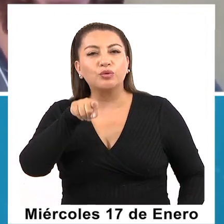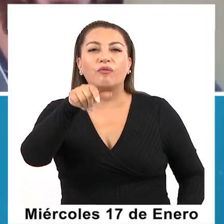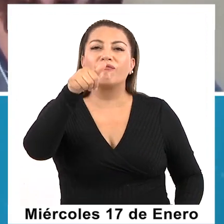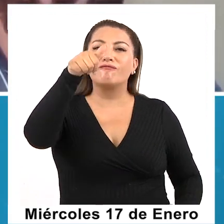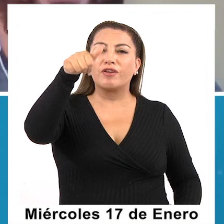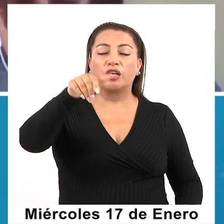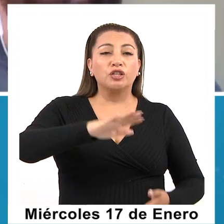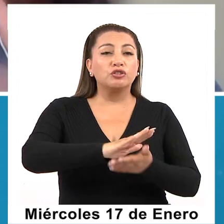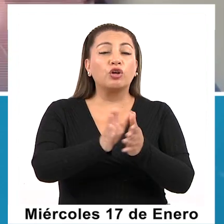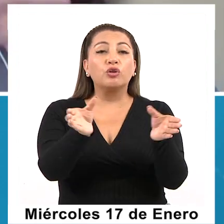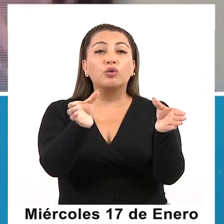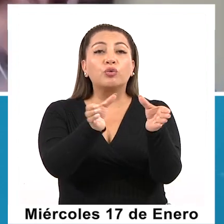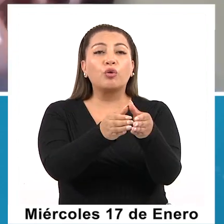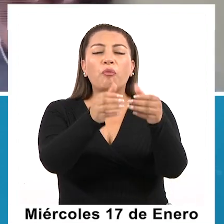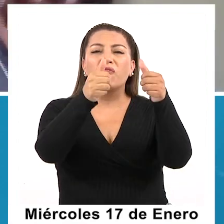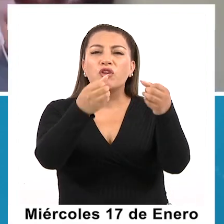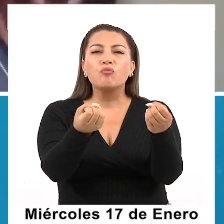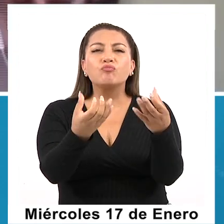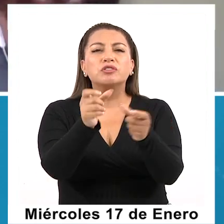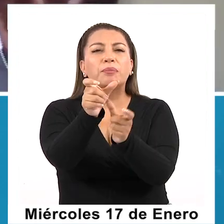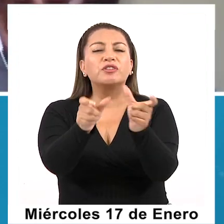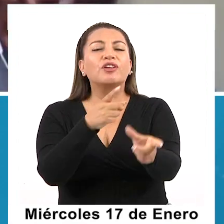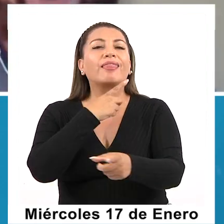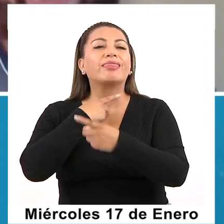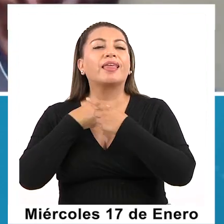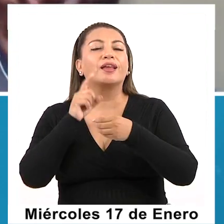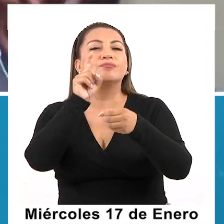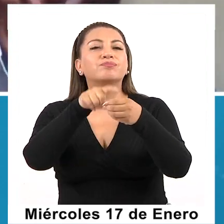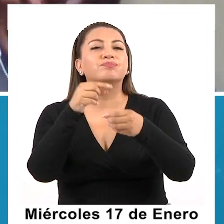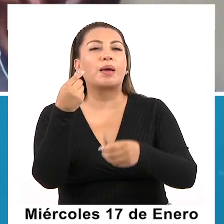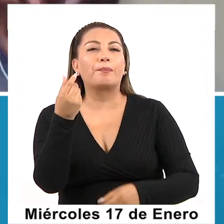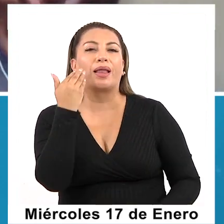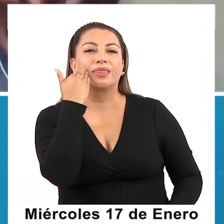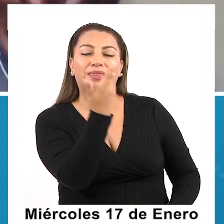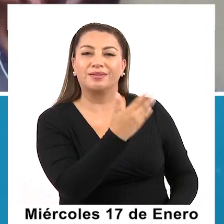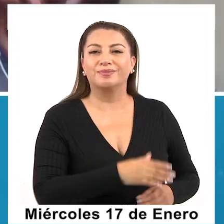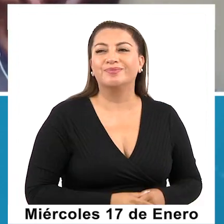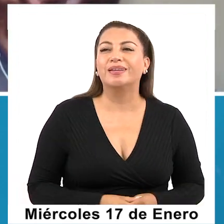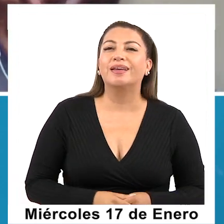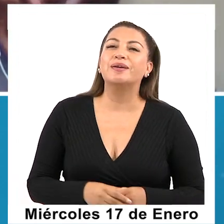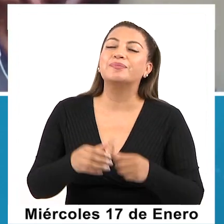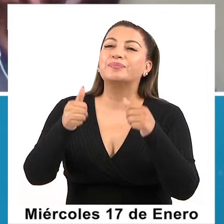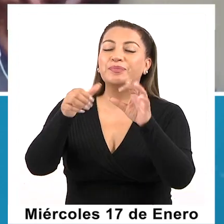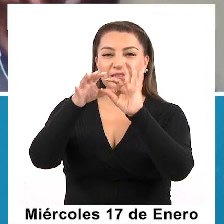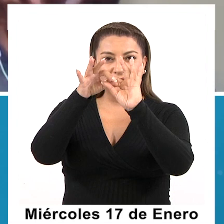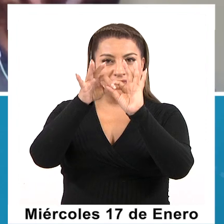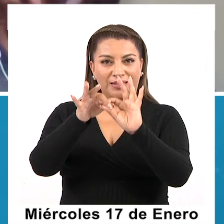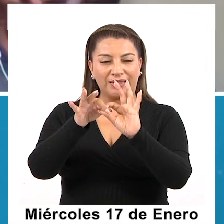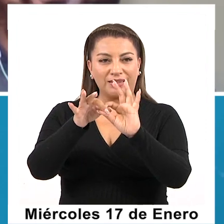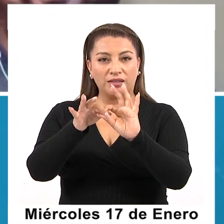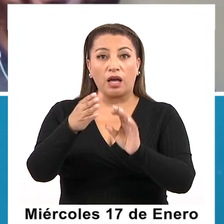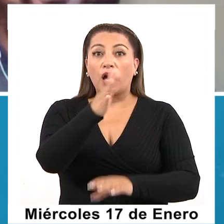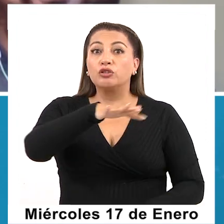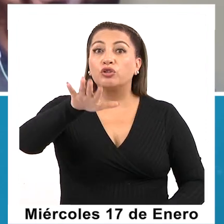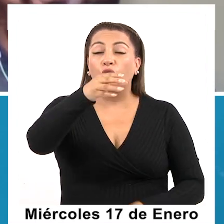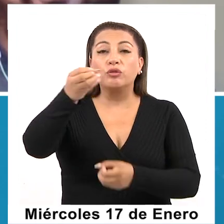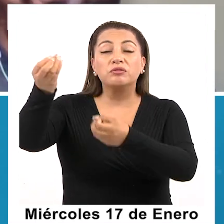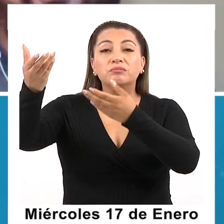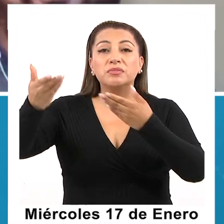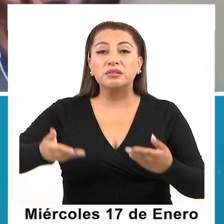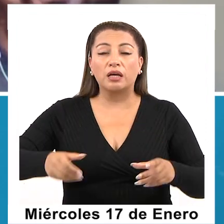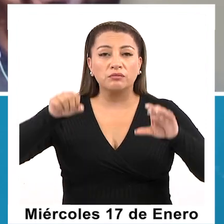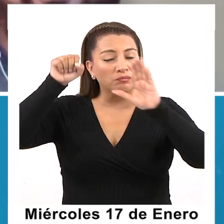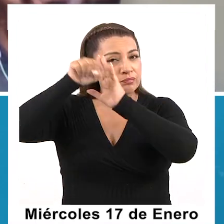bien y que les vaya muy bien y que haya mucha gente interesada en donar. Por supuesto, muchas gracias. Los dejamos invitados también a la